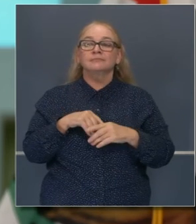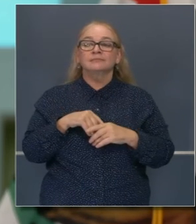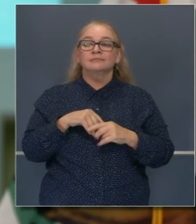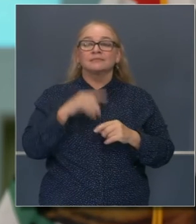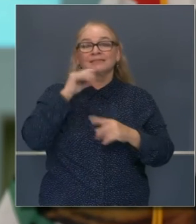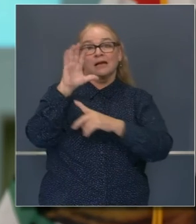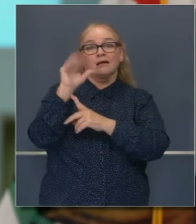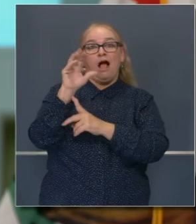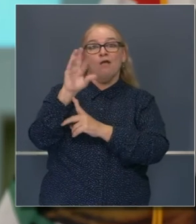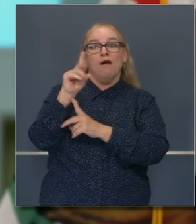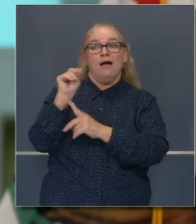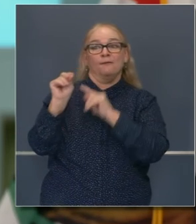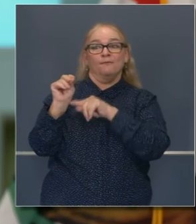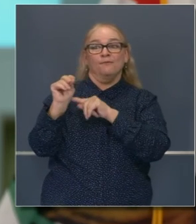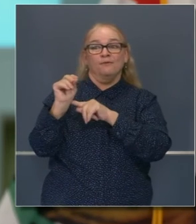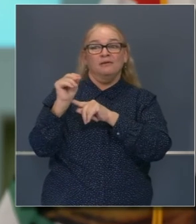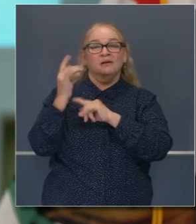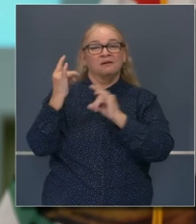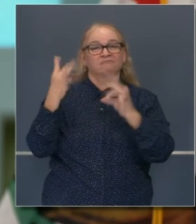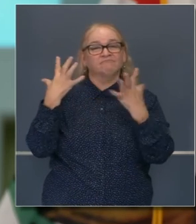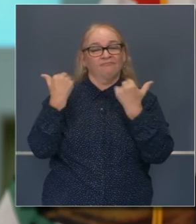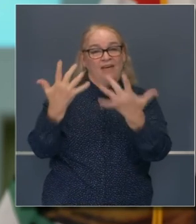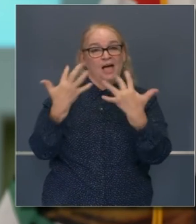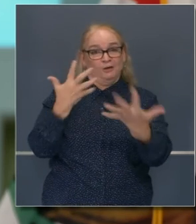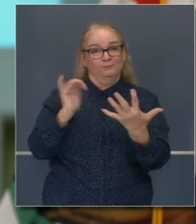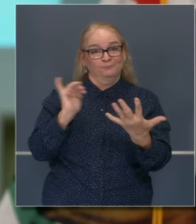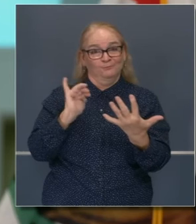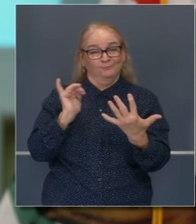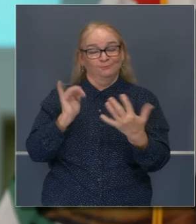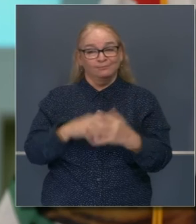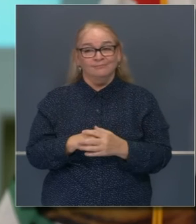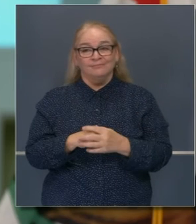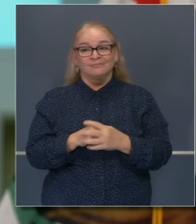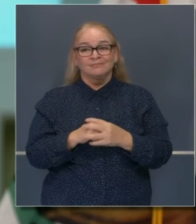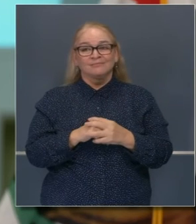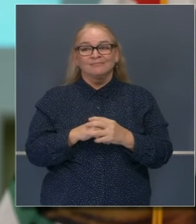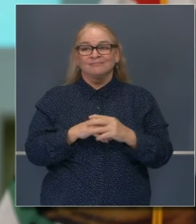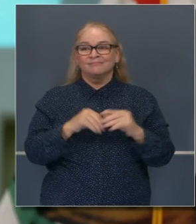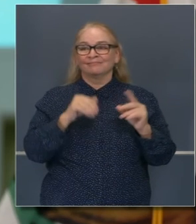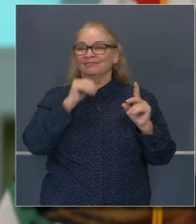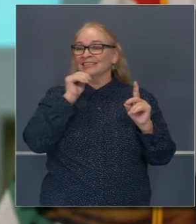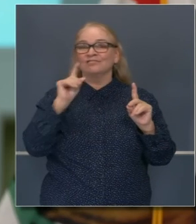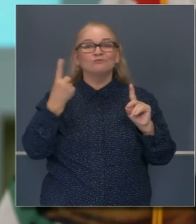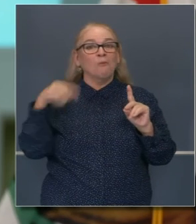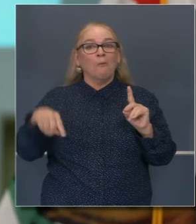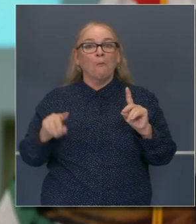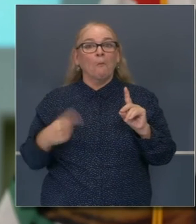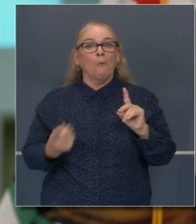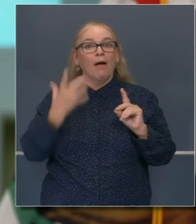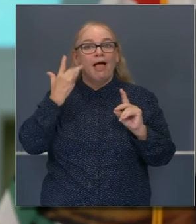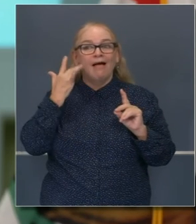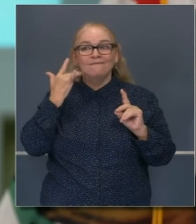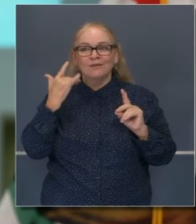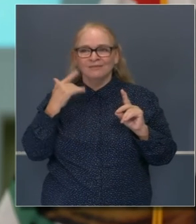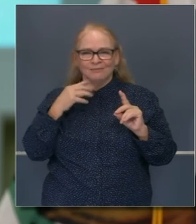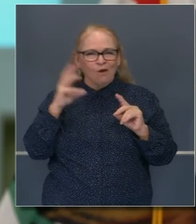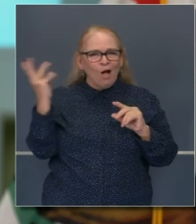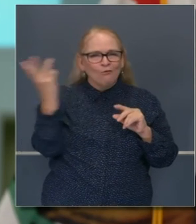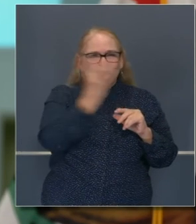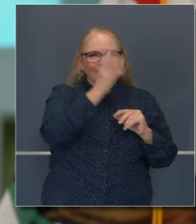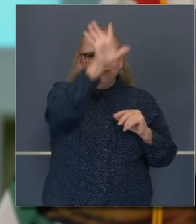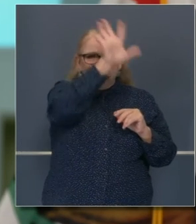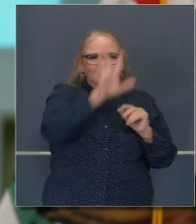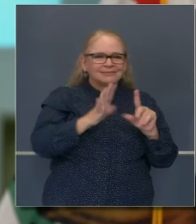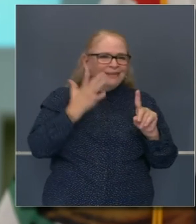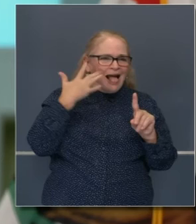en su estado majestuoso. No es singular. La California y la costa del oeste se han visto impactados